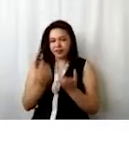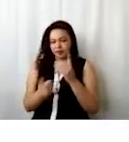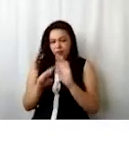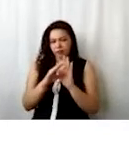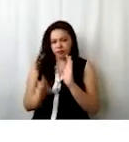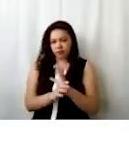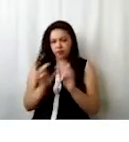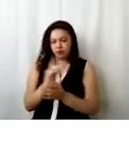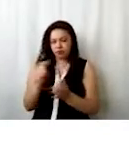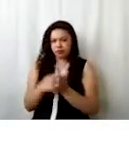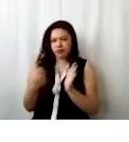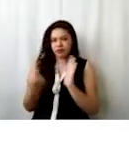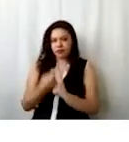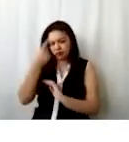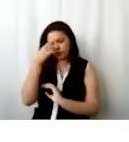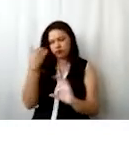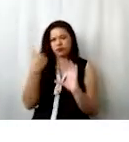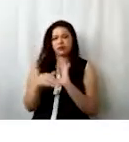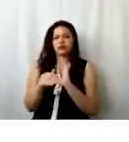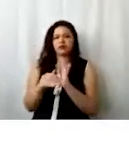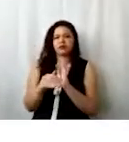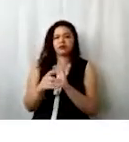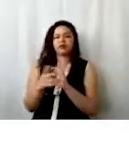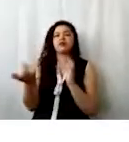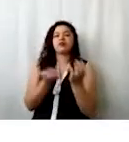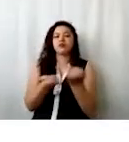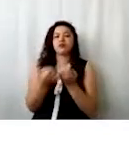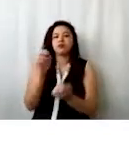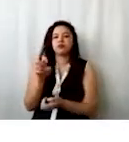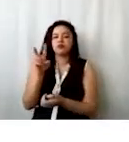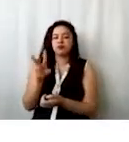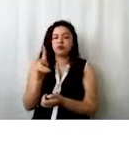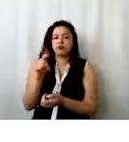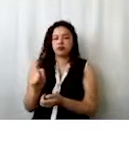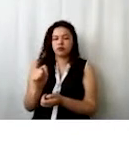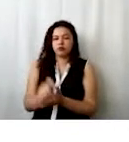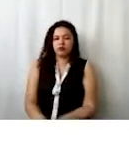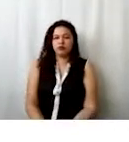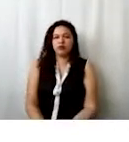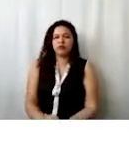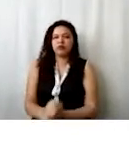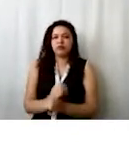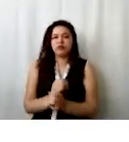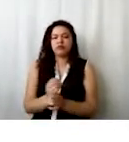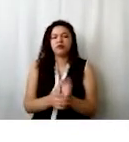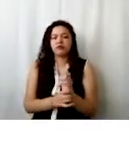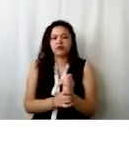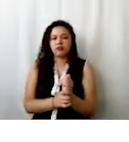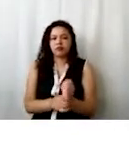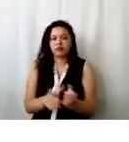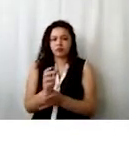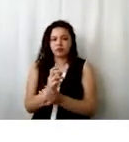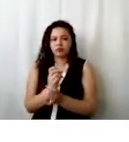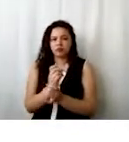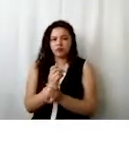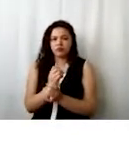técnicas para el envío. Vamos a realizar un ejercicio en el escritorio virtual de trabajo y vamos a dar, vamos a explicar